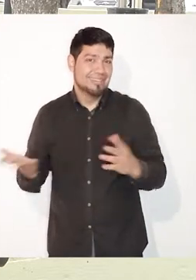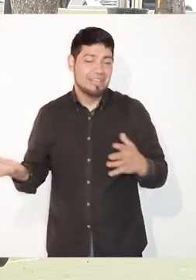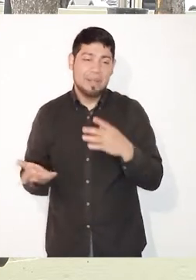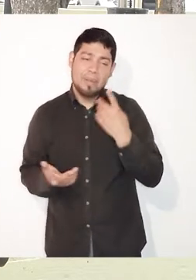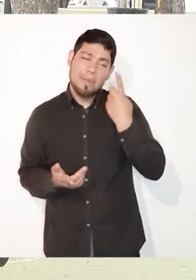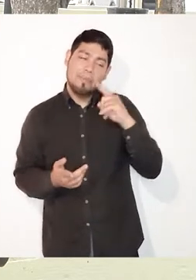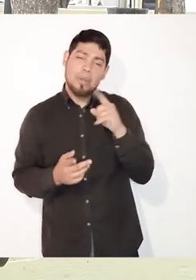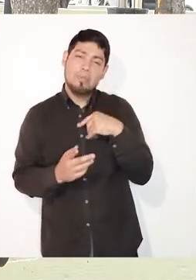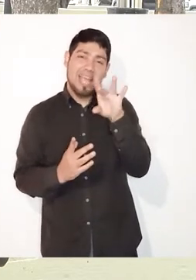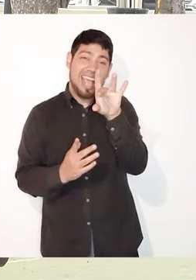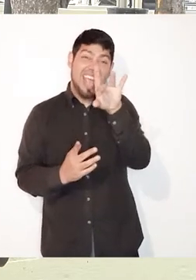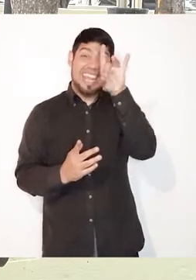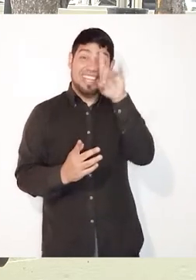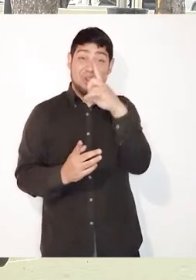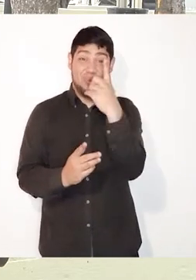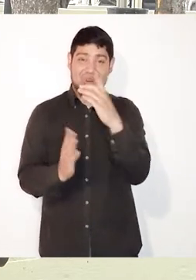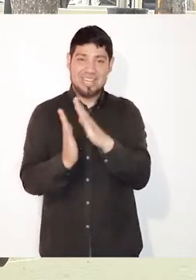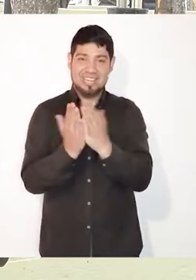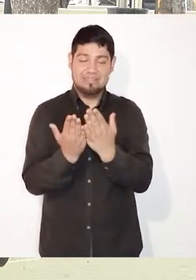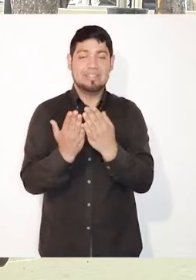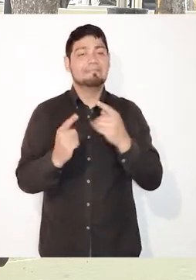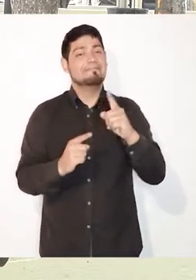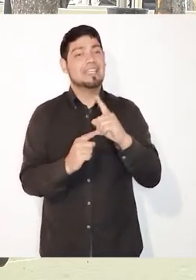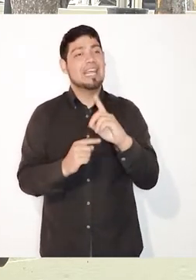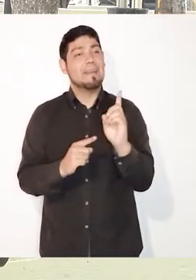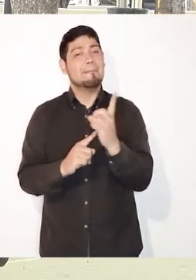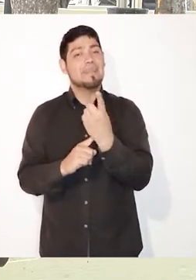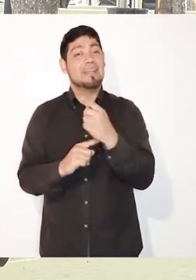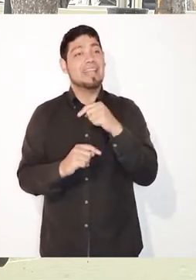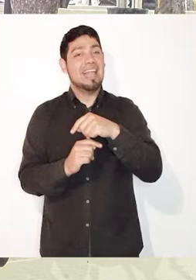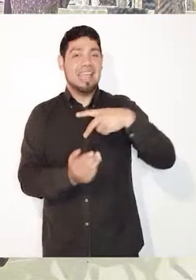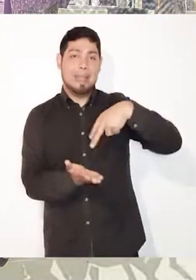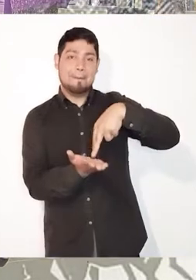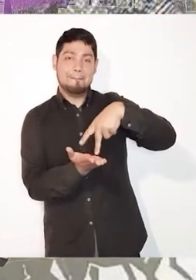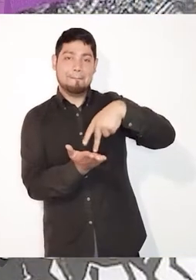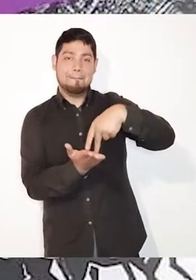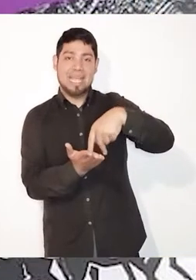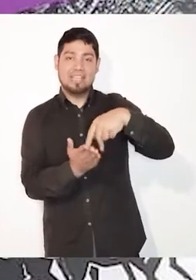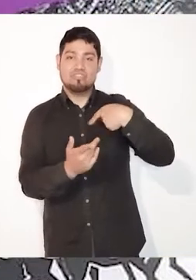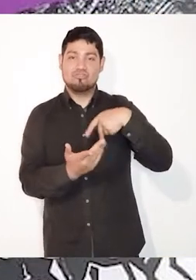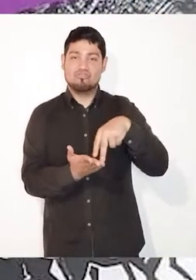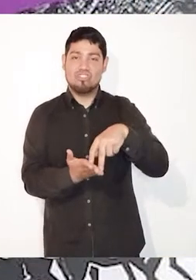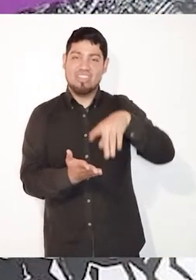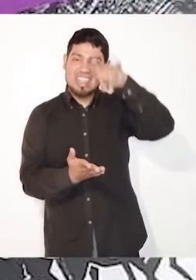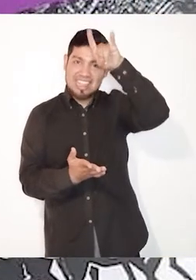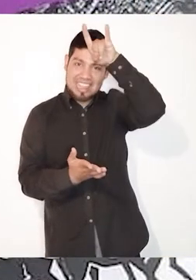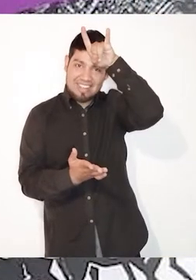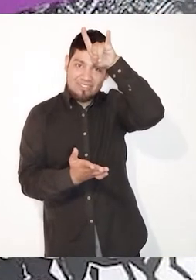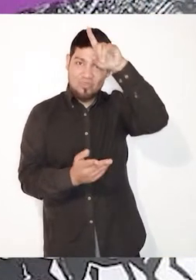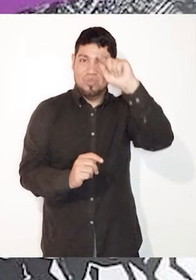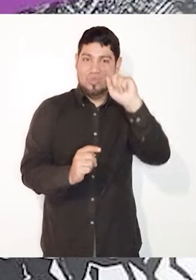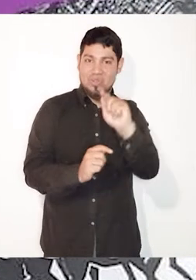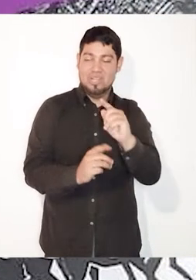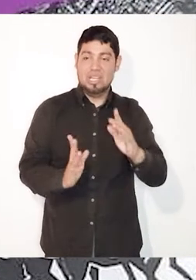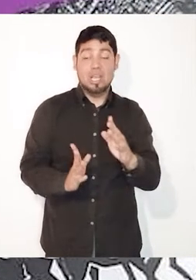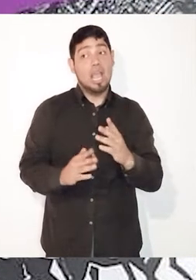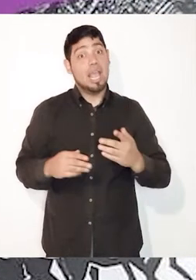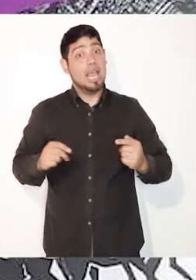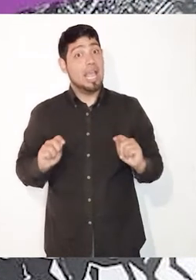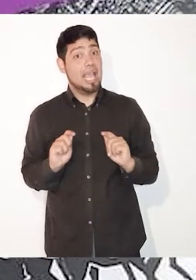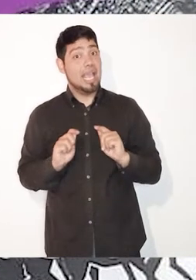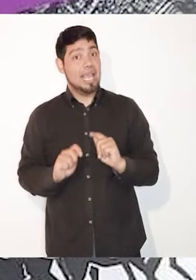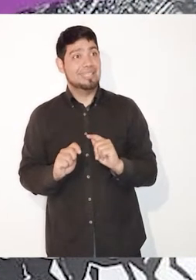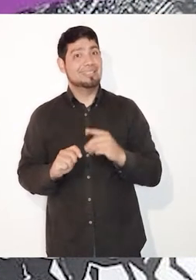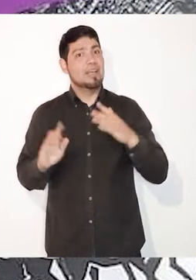nombrar una, voy a nombrar mi primera novela, que es El Paso del Diablo, debido principalmente para promover